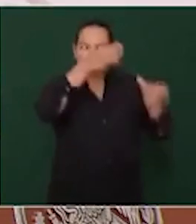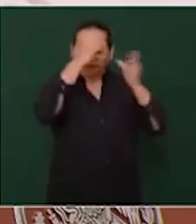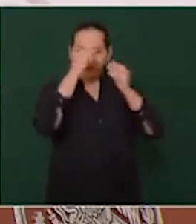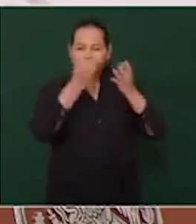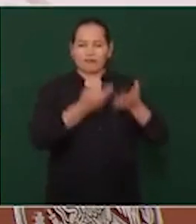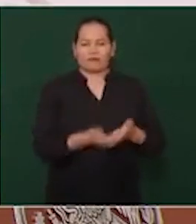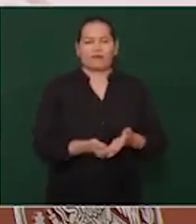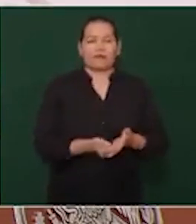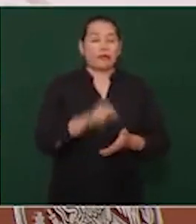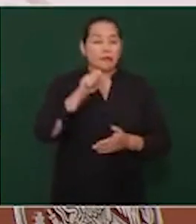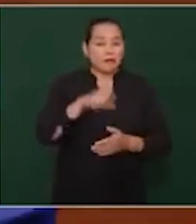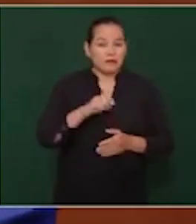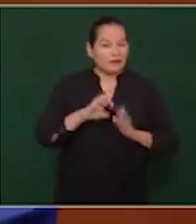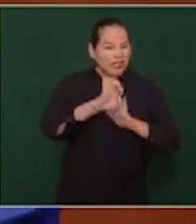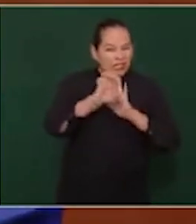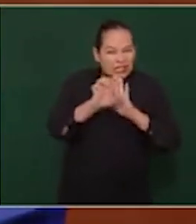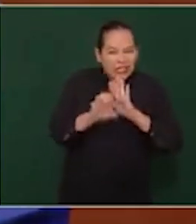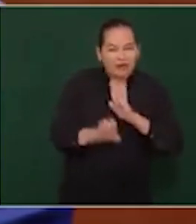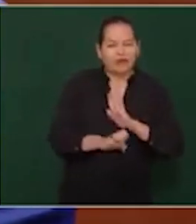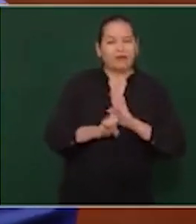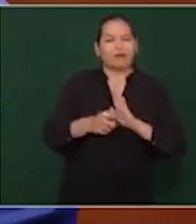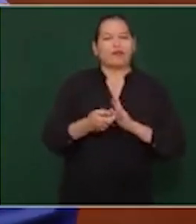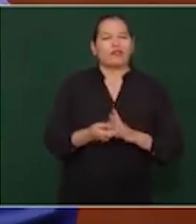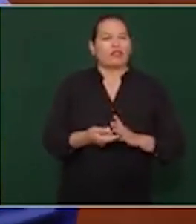fraternidad y humanismo,